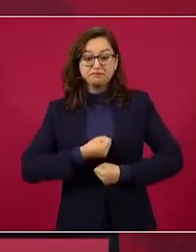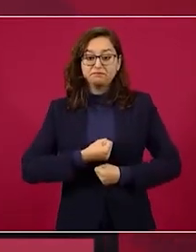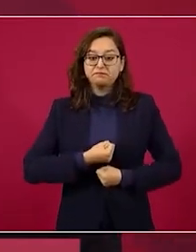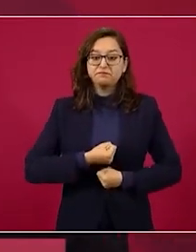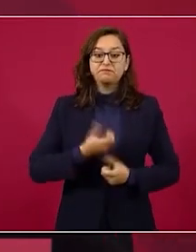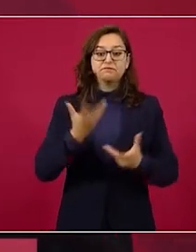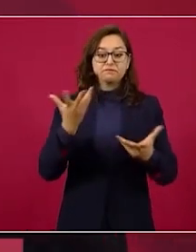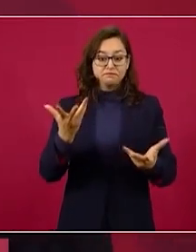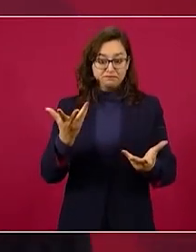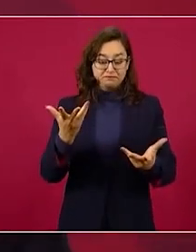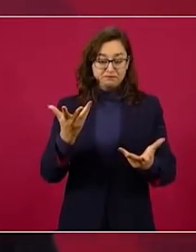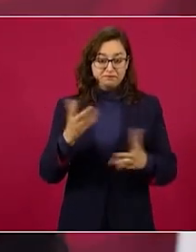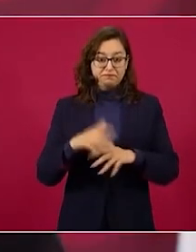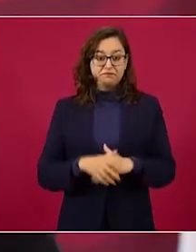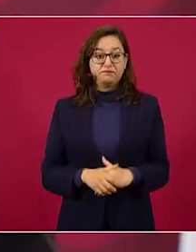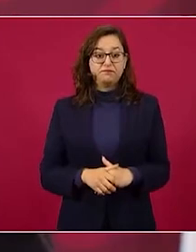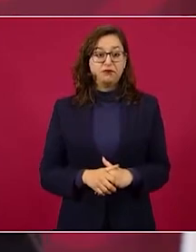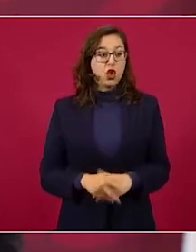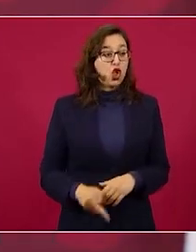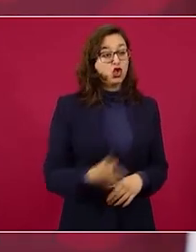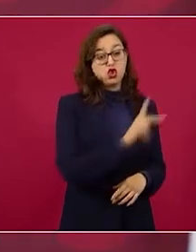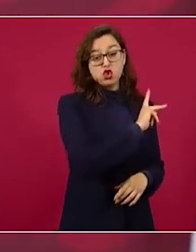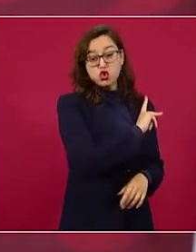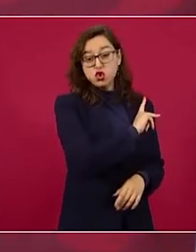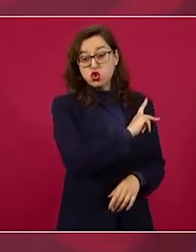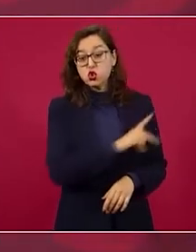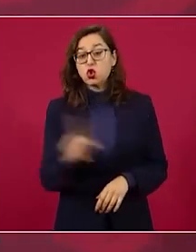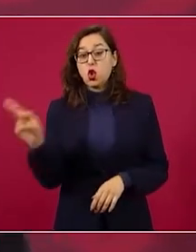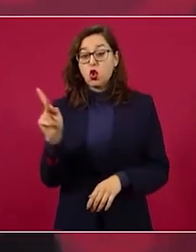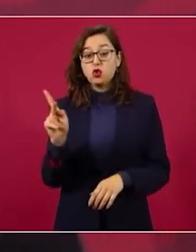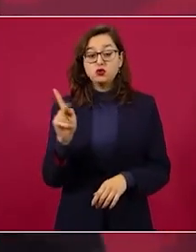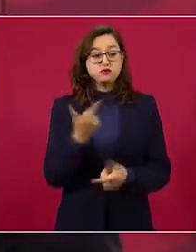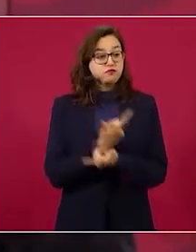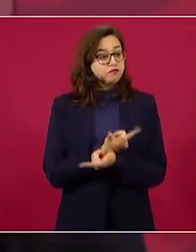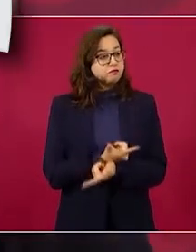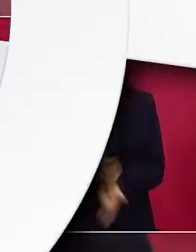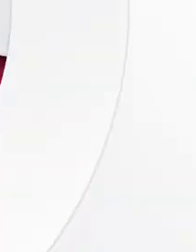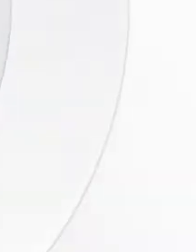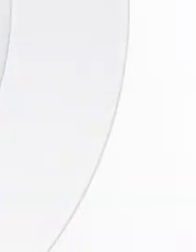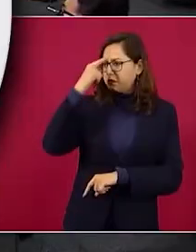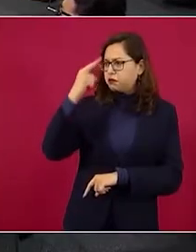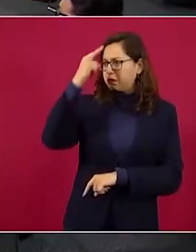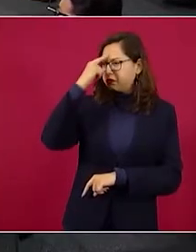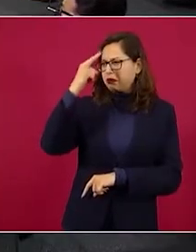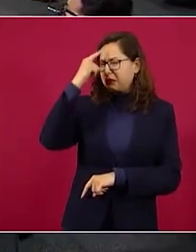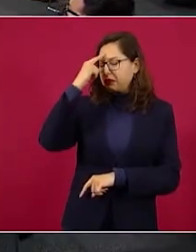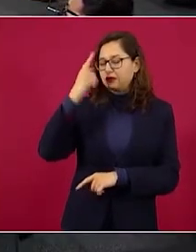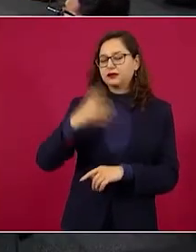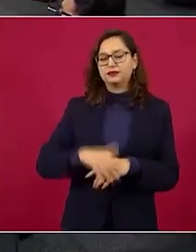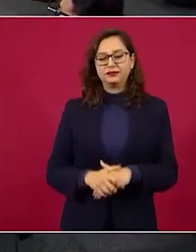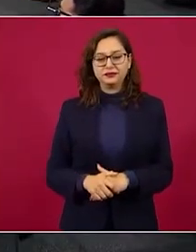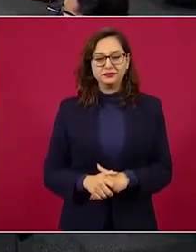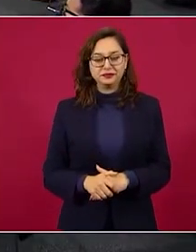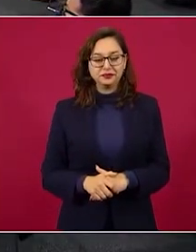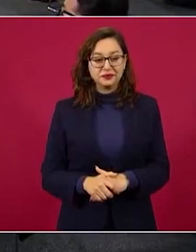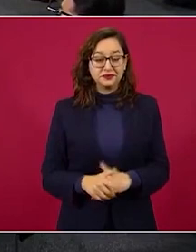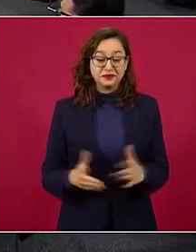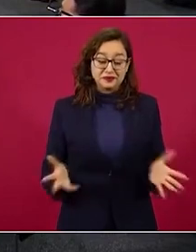el que se garantice el derecho a disentir para qué pedir